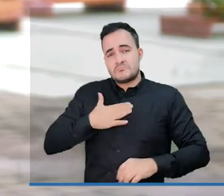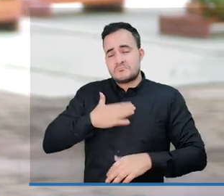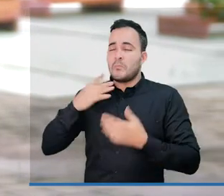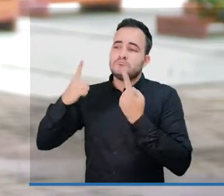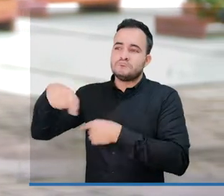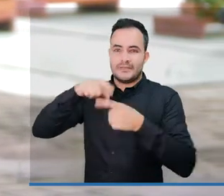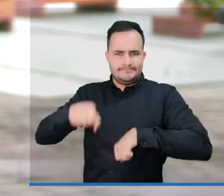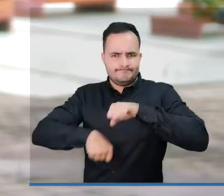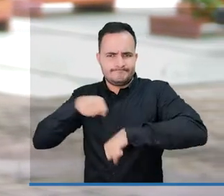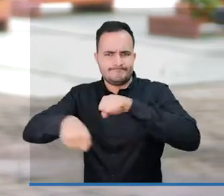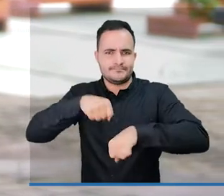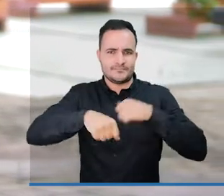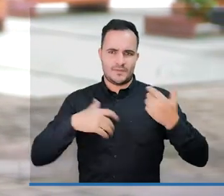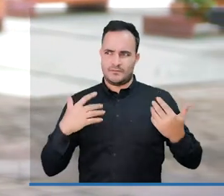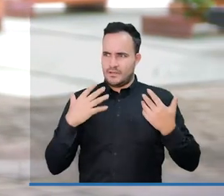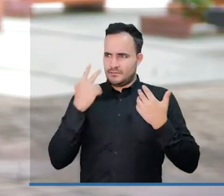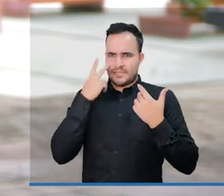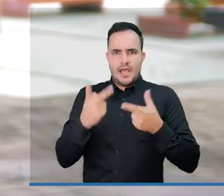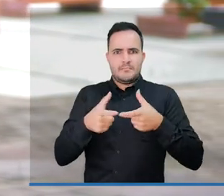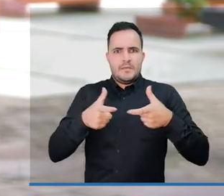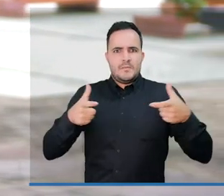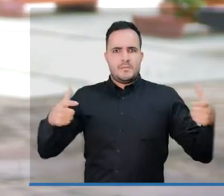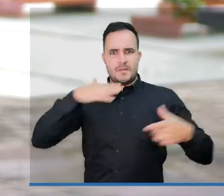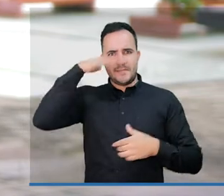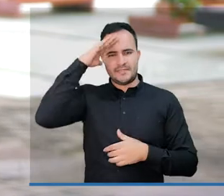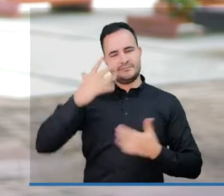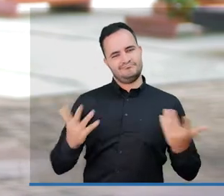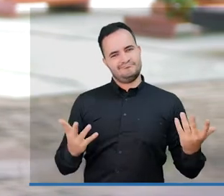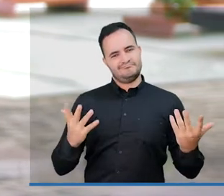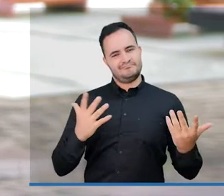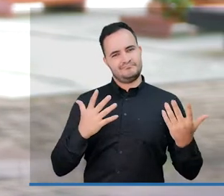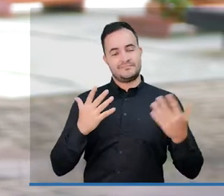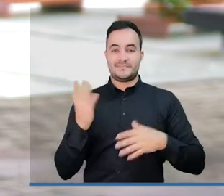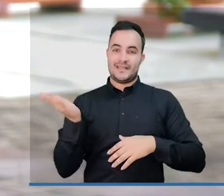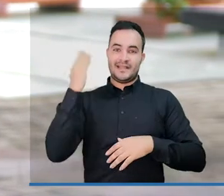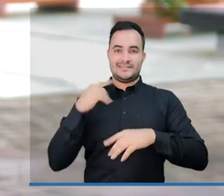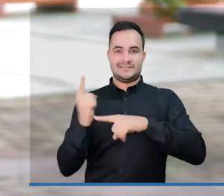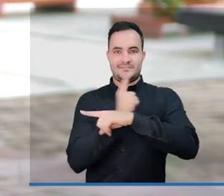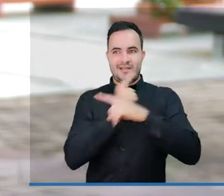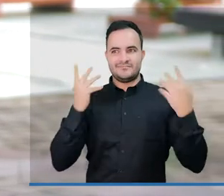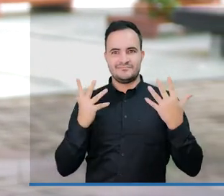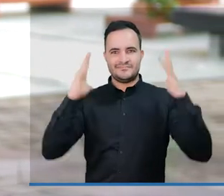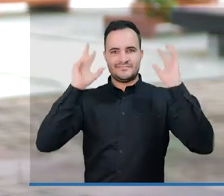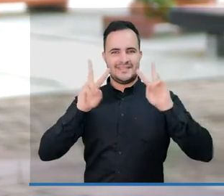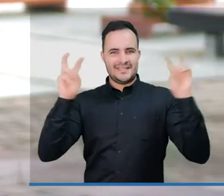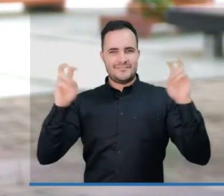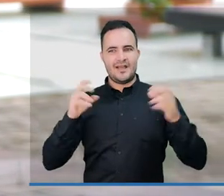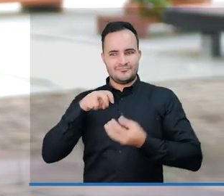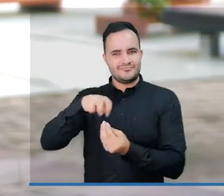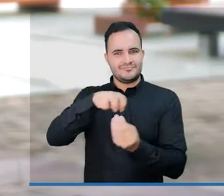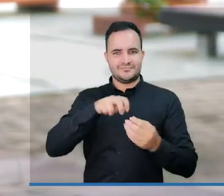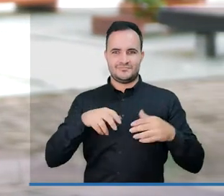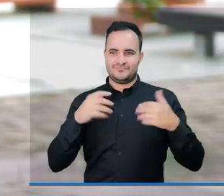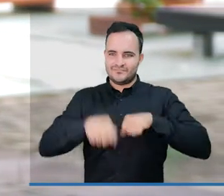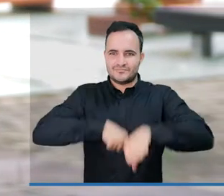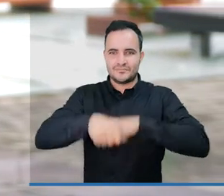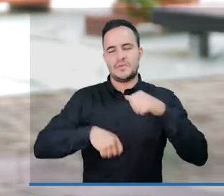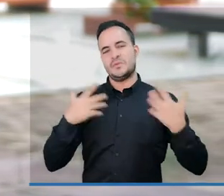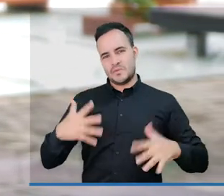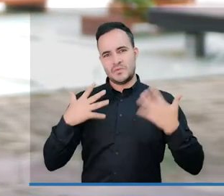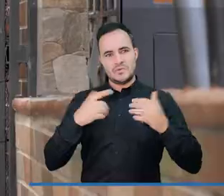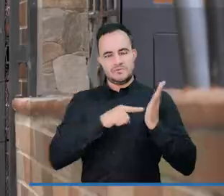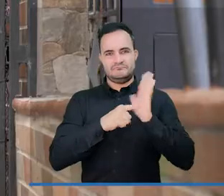entre los habitantes de Medellín. Una nueva cotidianidad que fue destacada en la Semana de la Movilidad y que la Alcaldía de Medellín Futuro sigue